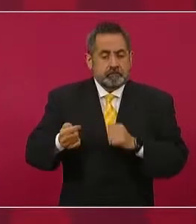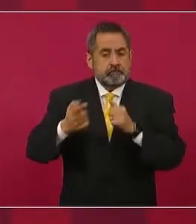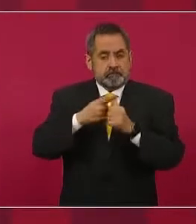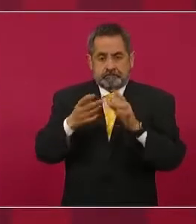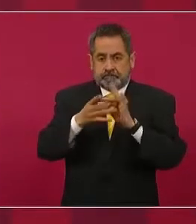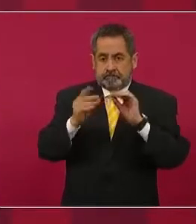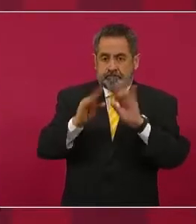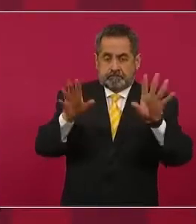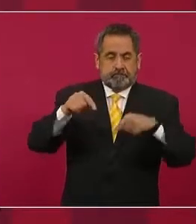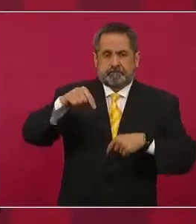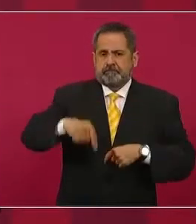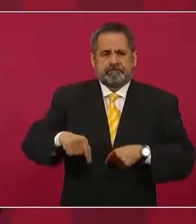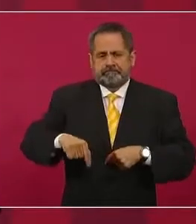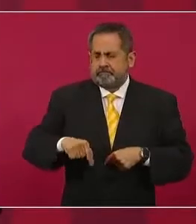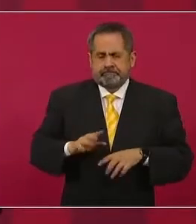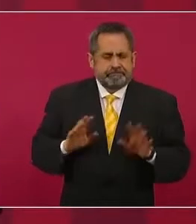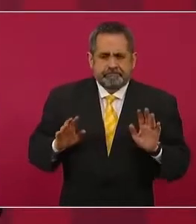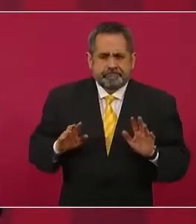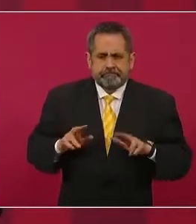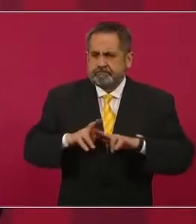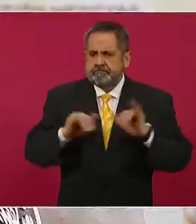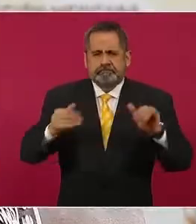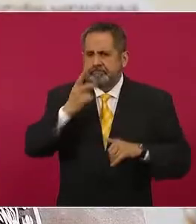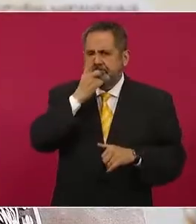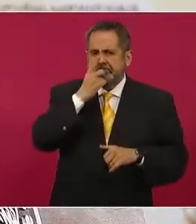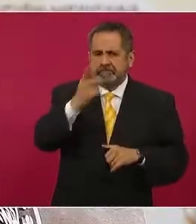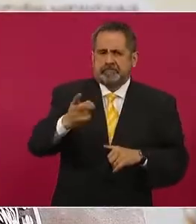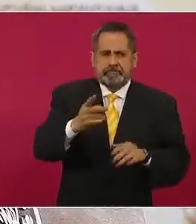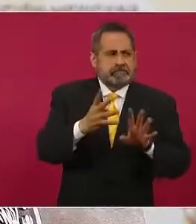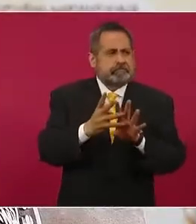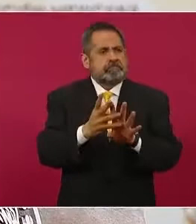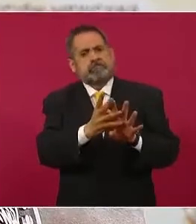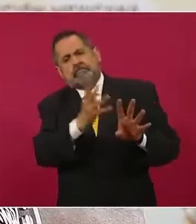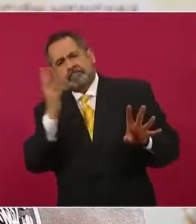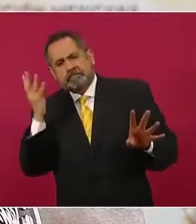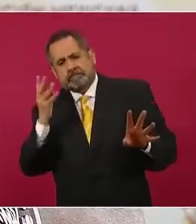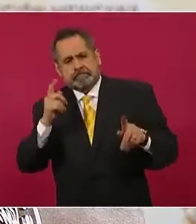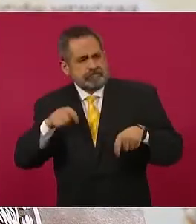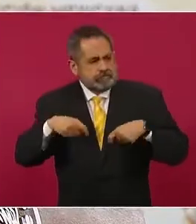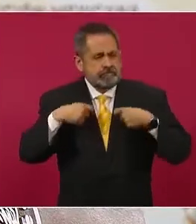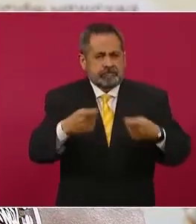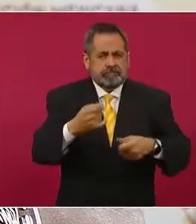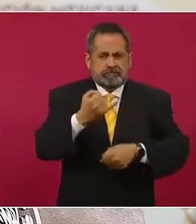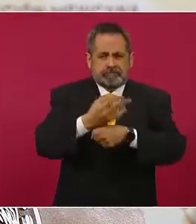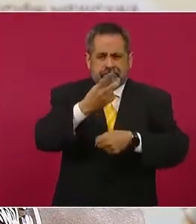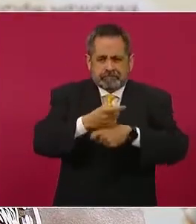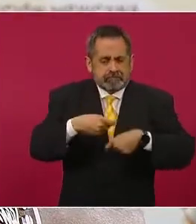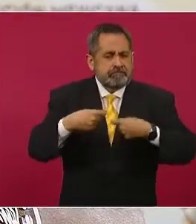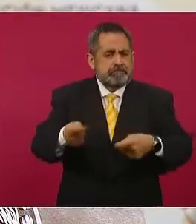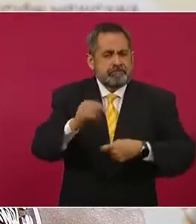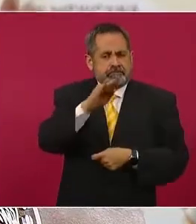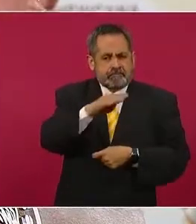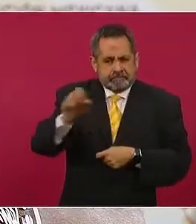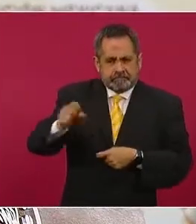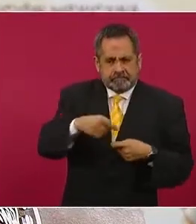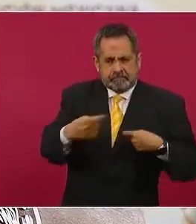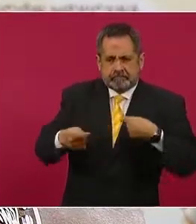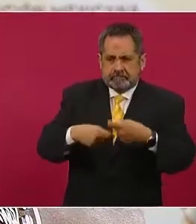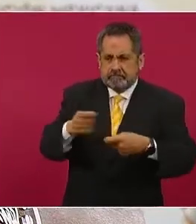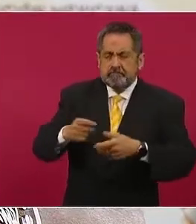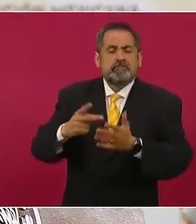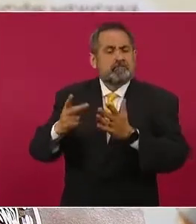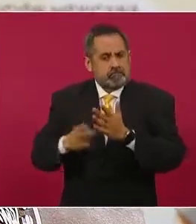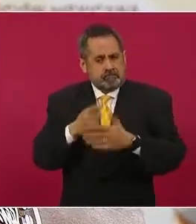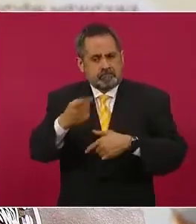aclararía que aquí nadie ha manifestado que haya largas filas para obtener la incapacidad en el Seguro Social. Le